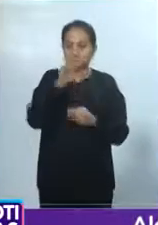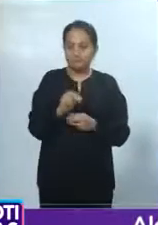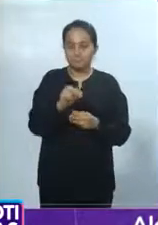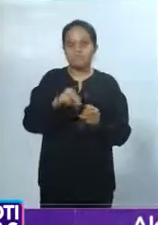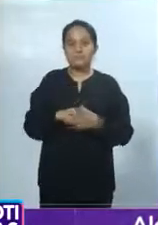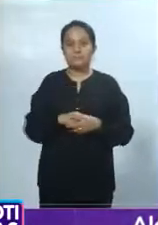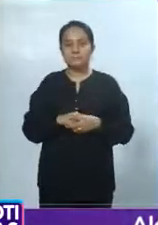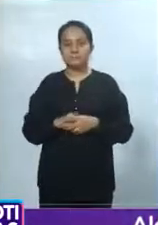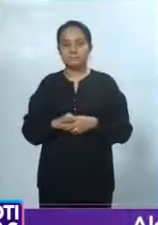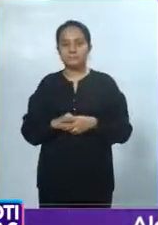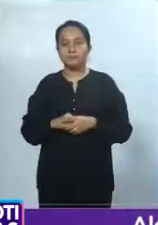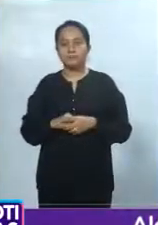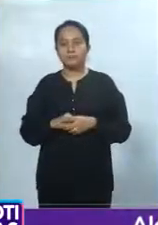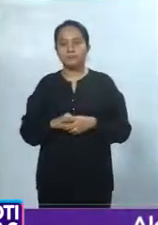Alejandro Cervantes.